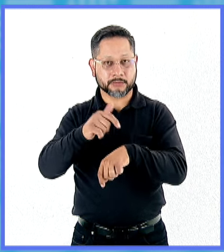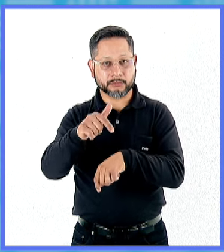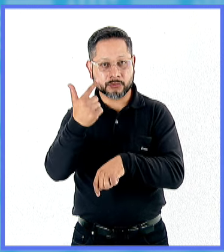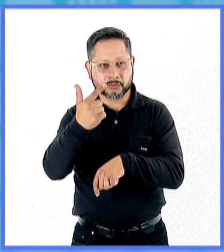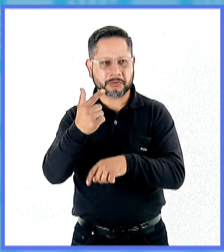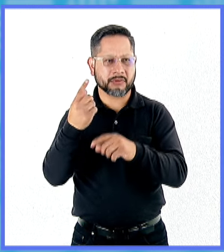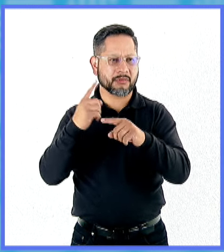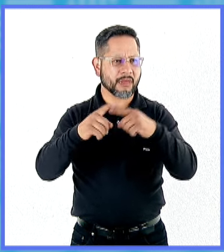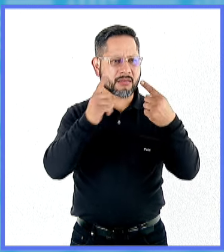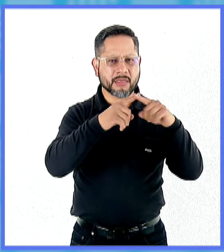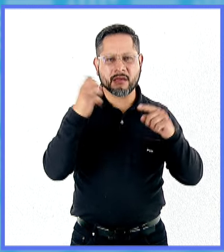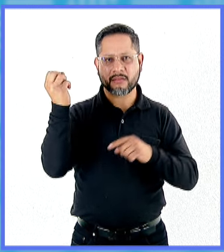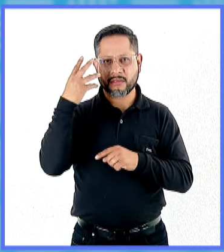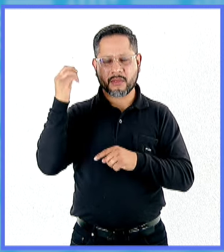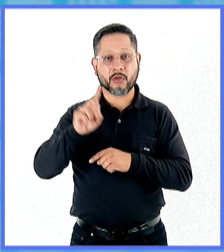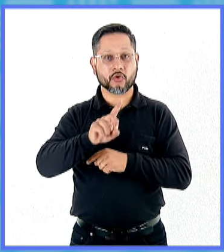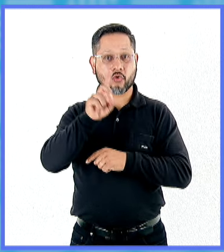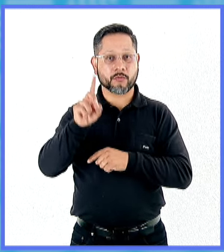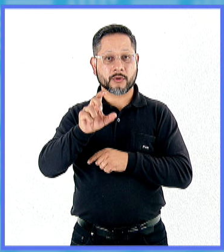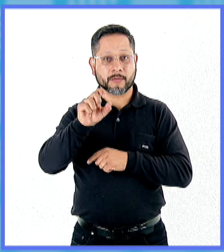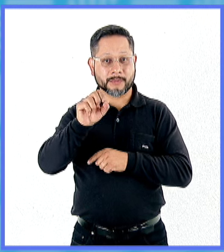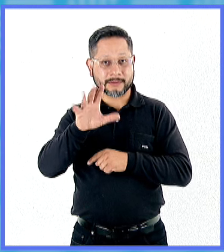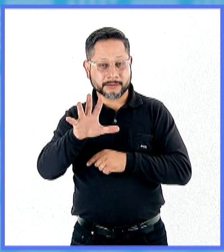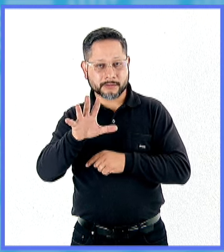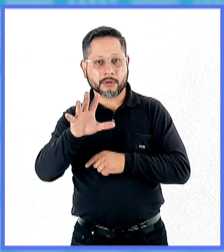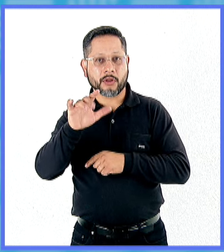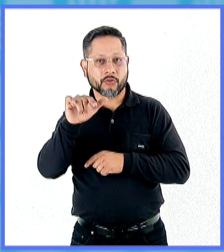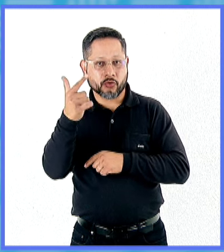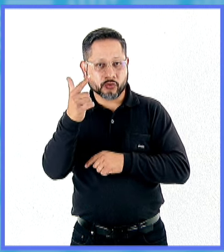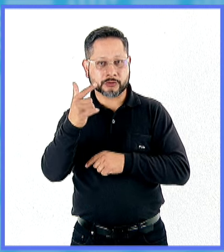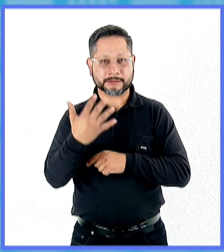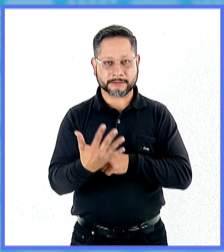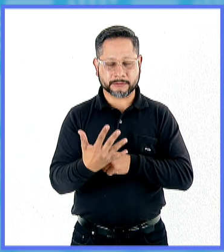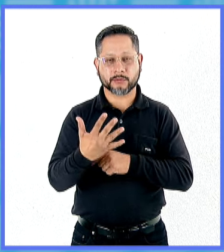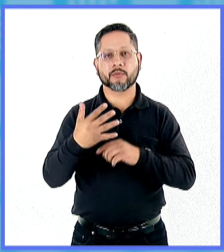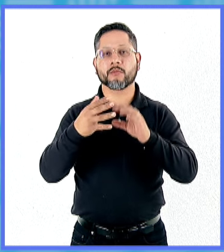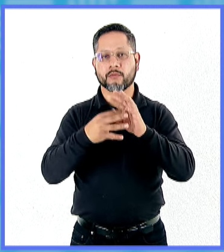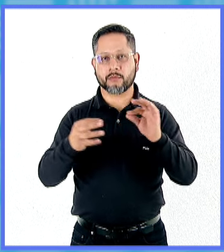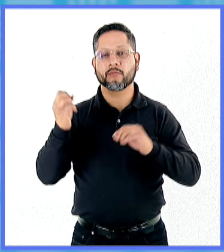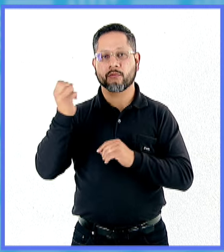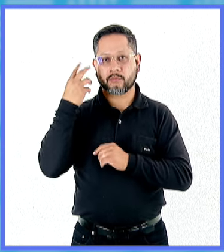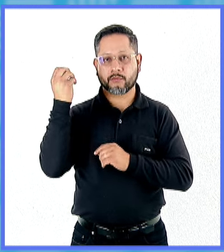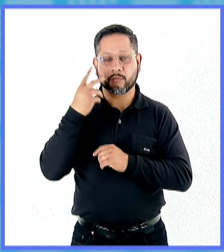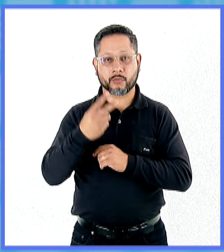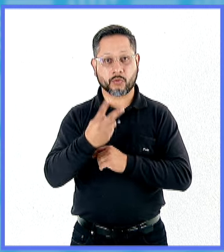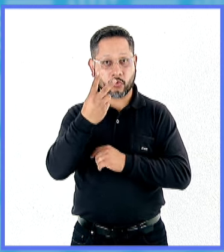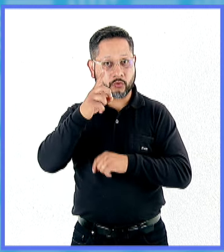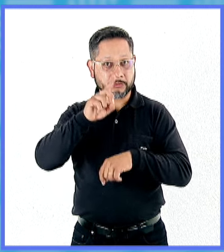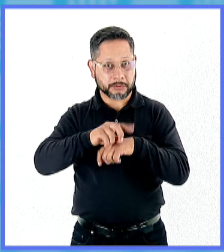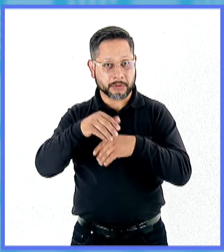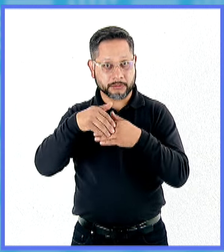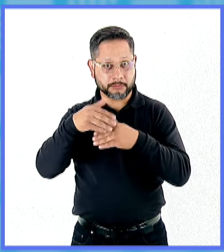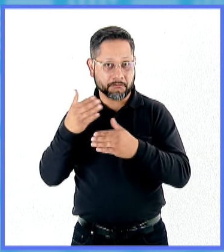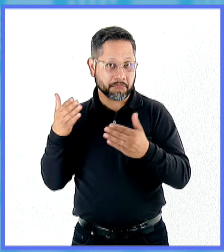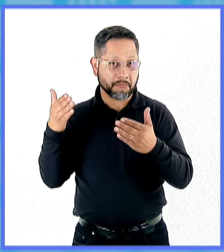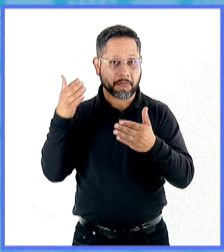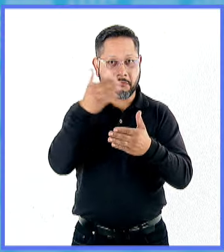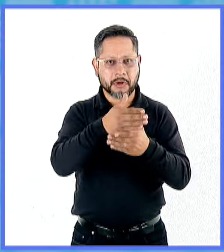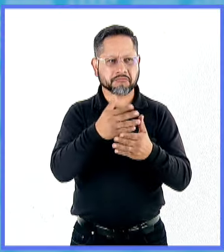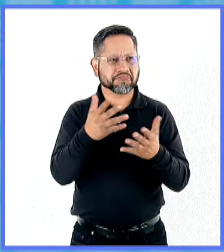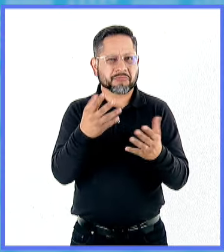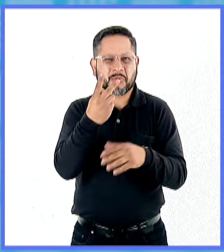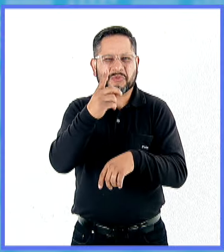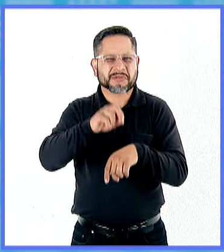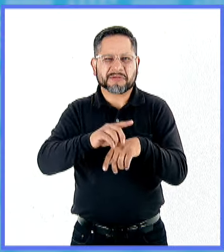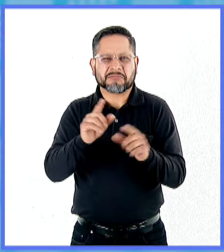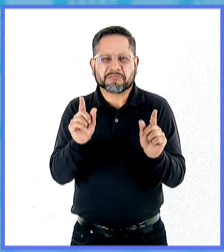conferencias, y el domingo 25 a las 12 y a las 5. O que una persona que vaya dos días seguidos a la feria, que no es tanto